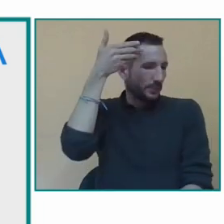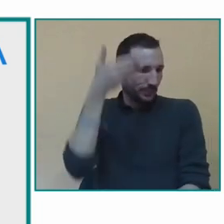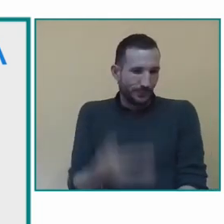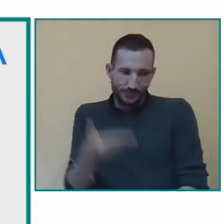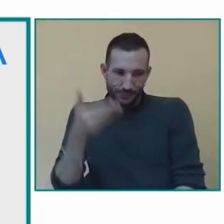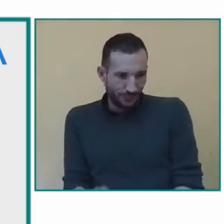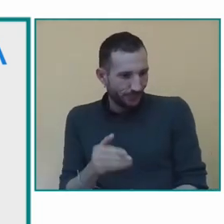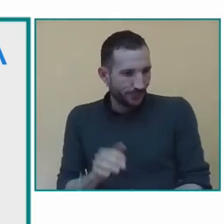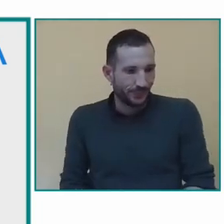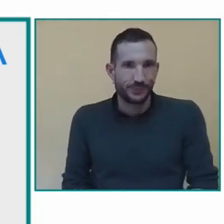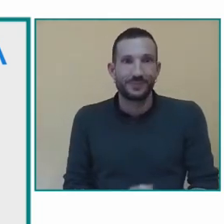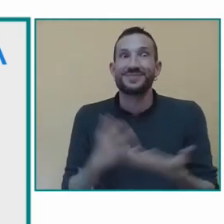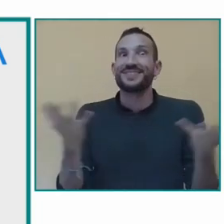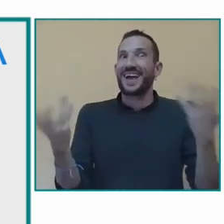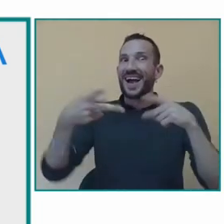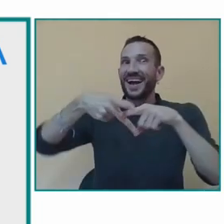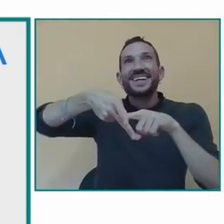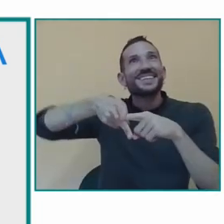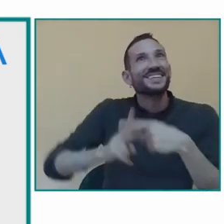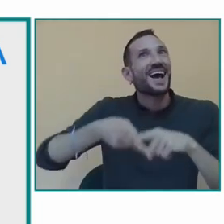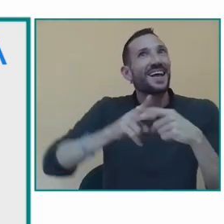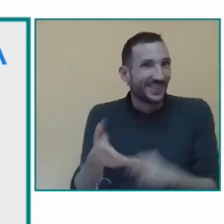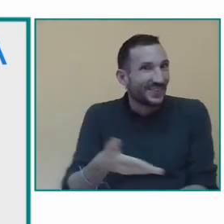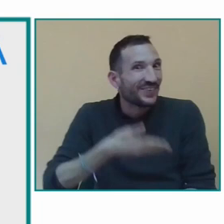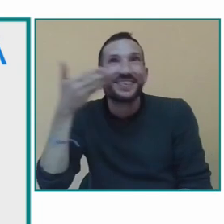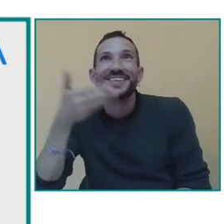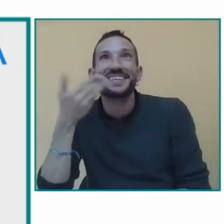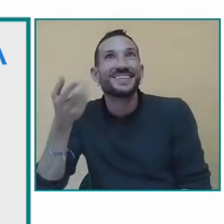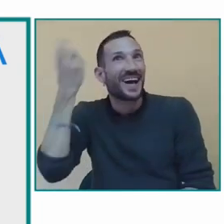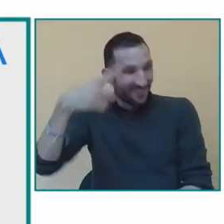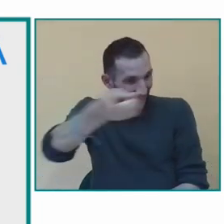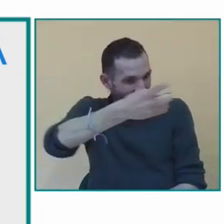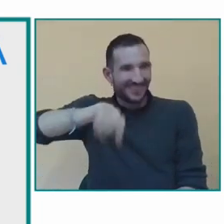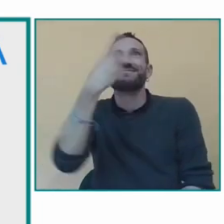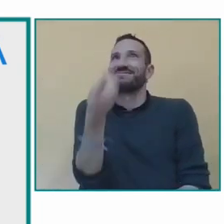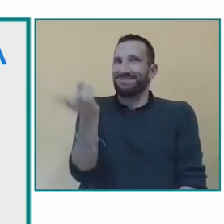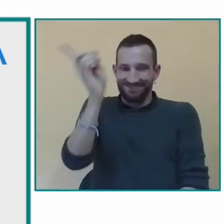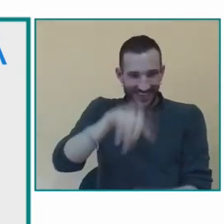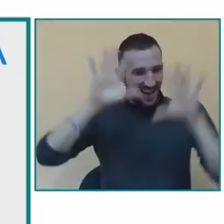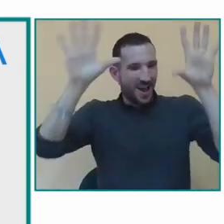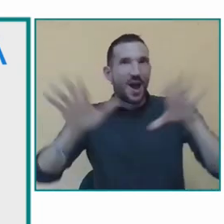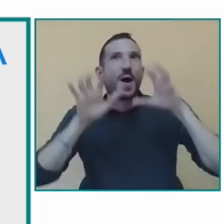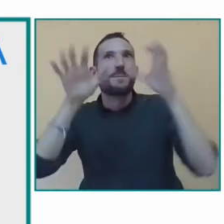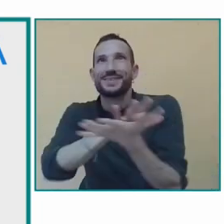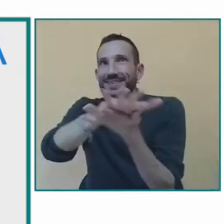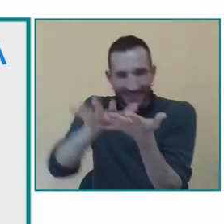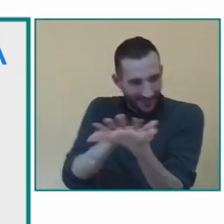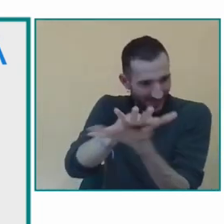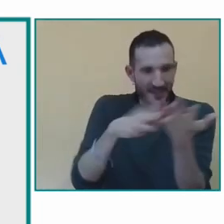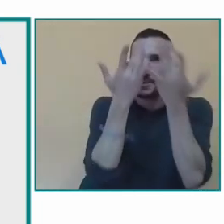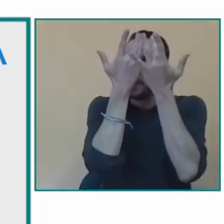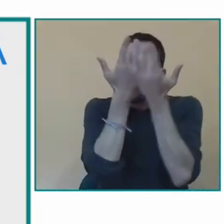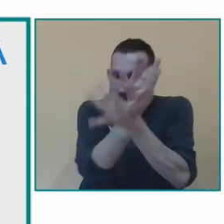experiencias y poder enriquecer y que los alumnos puedan desarrollar al máximo y alcanzar al máximo sus capacidades